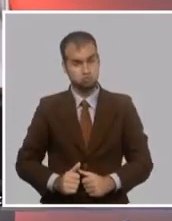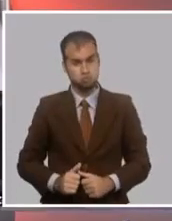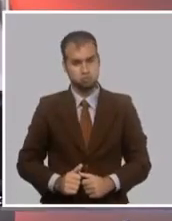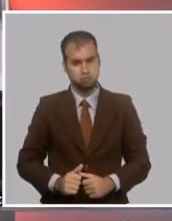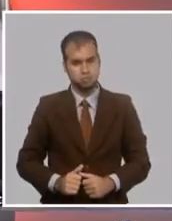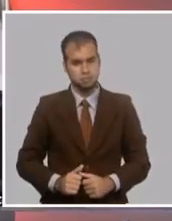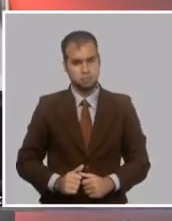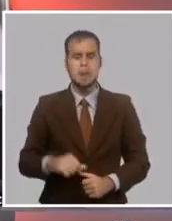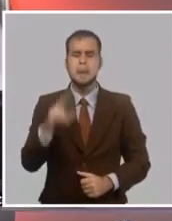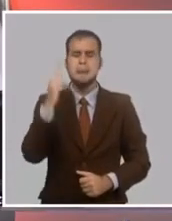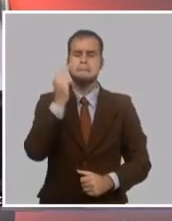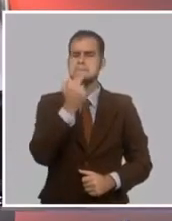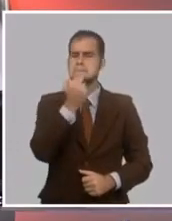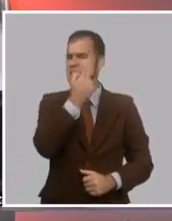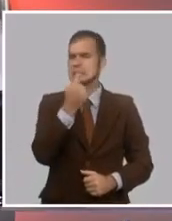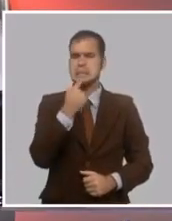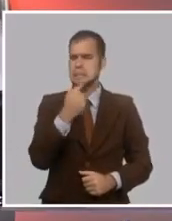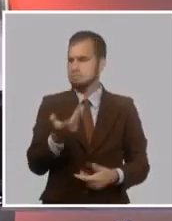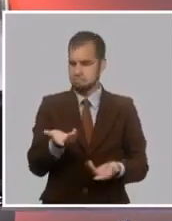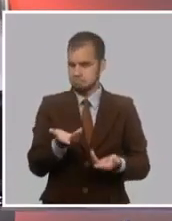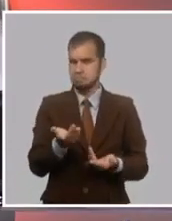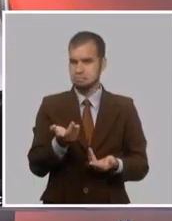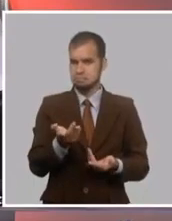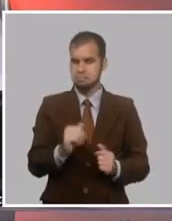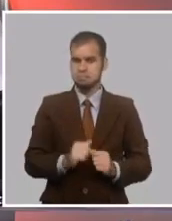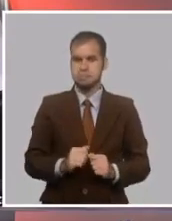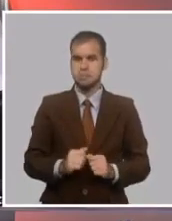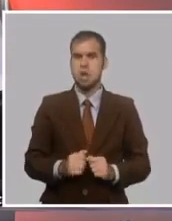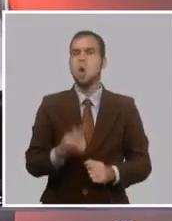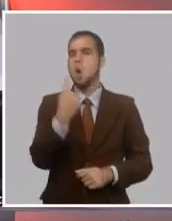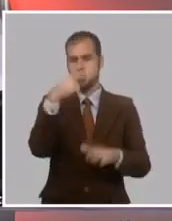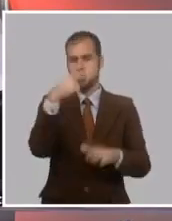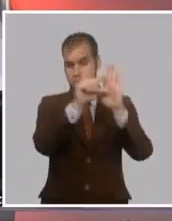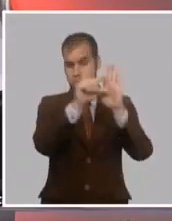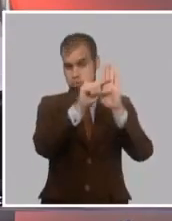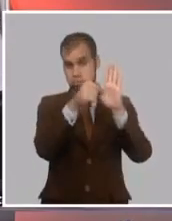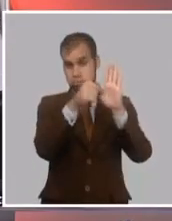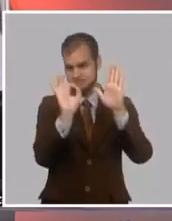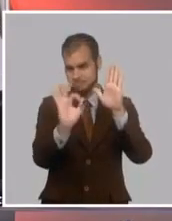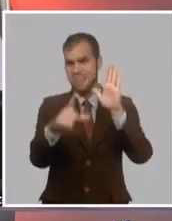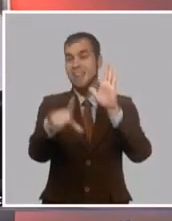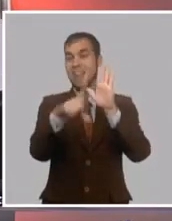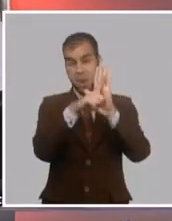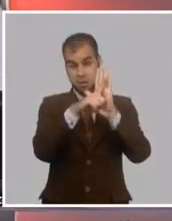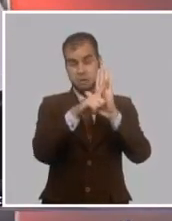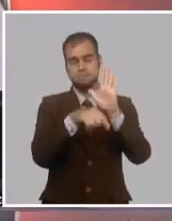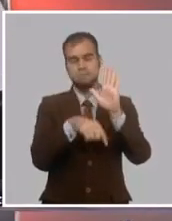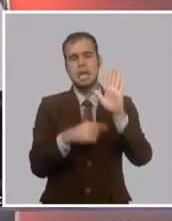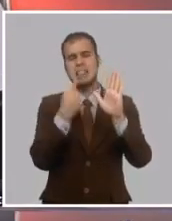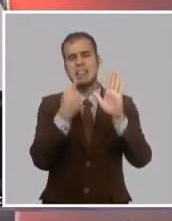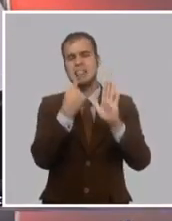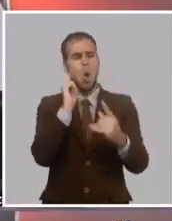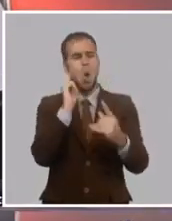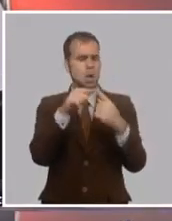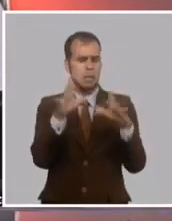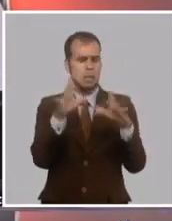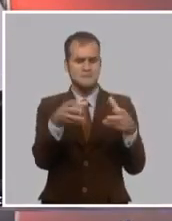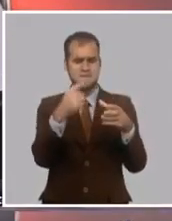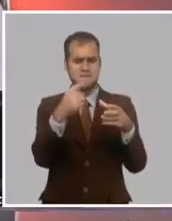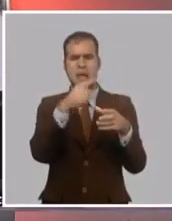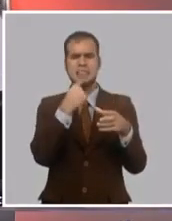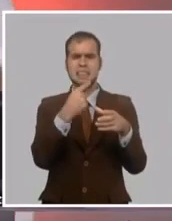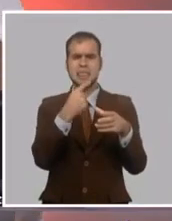Dice Martí, en uno de los artículos de las bases, que el partido no se propone perpetuar en la